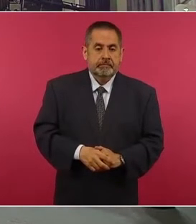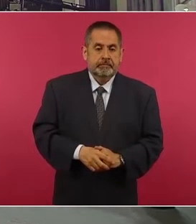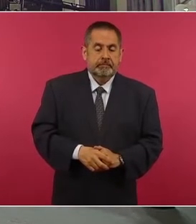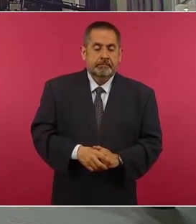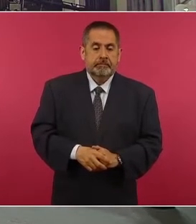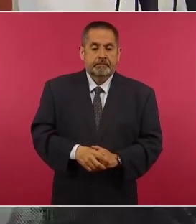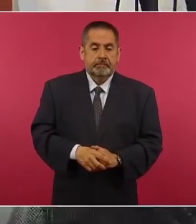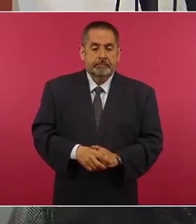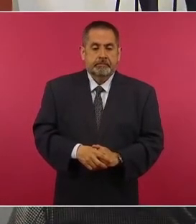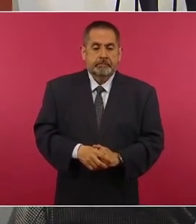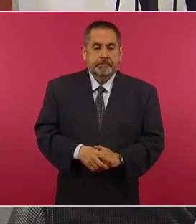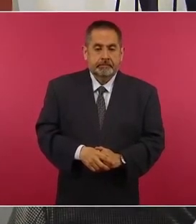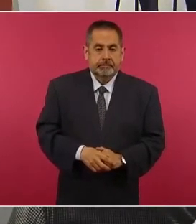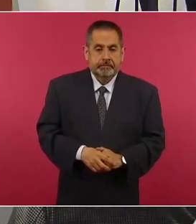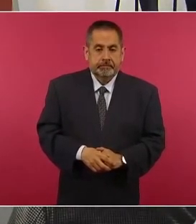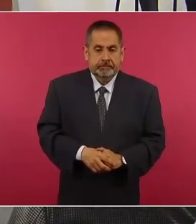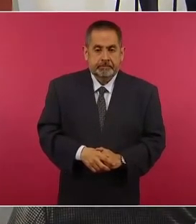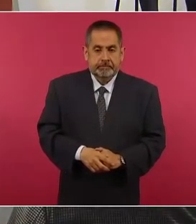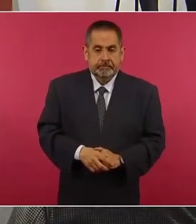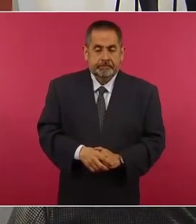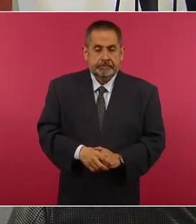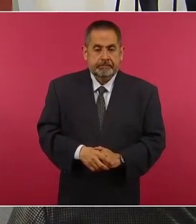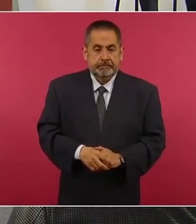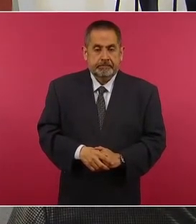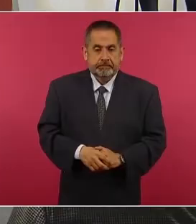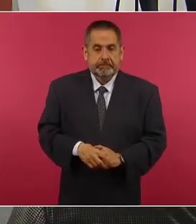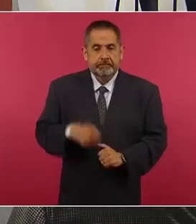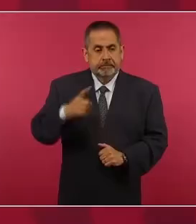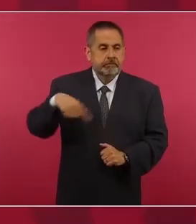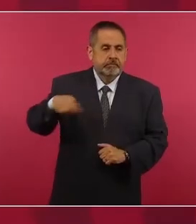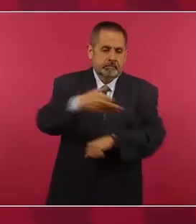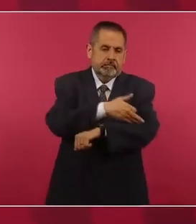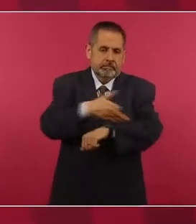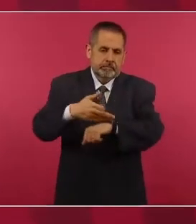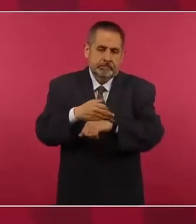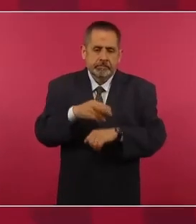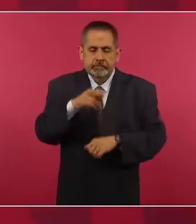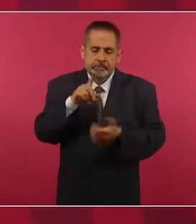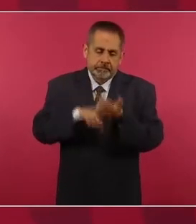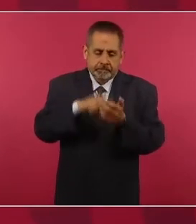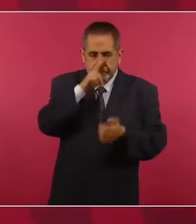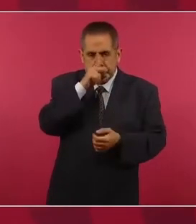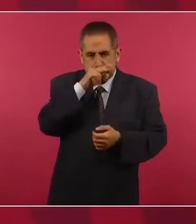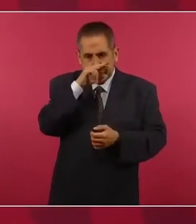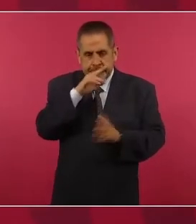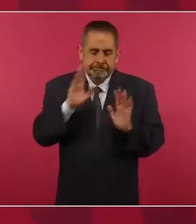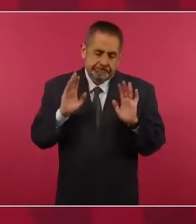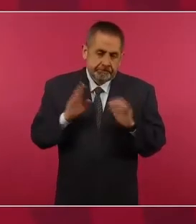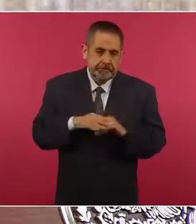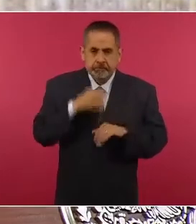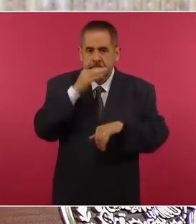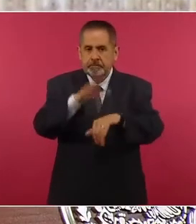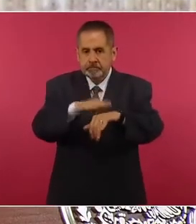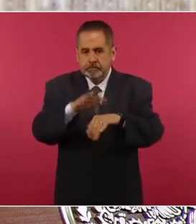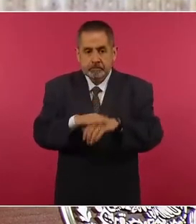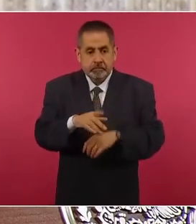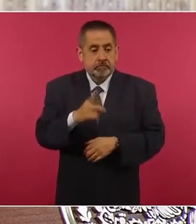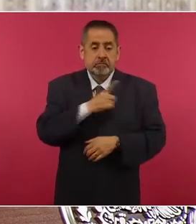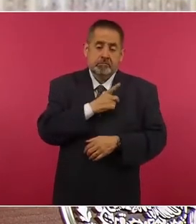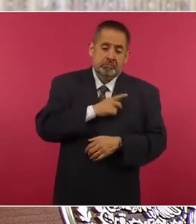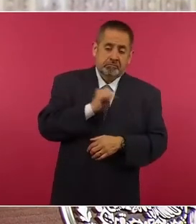Pues deben de estar preocupados sus familias, pero decirle al doctor que no está solo,